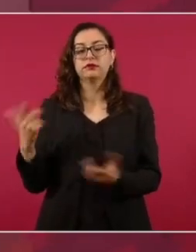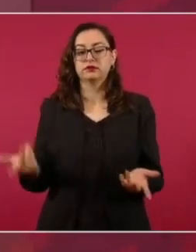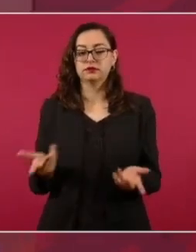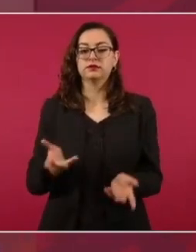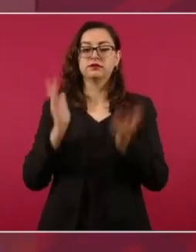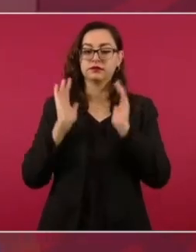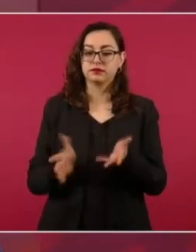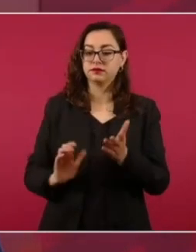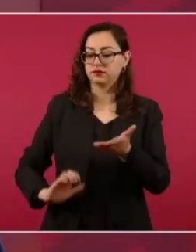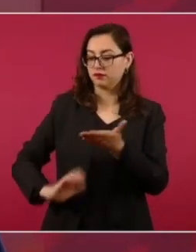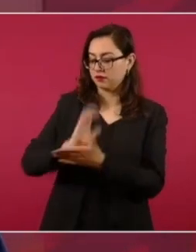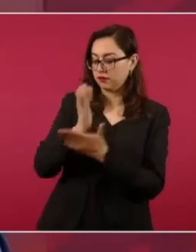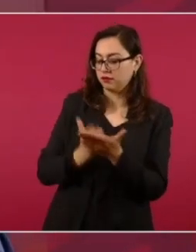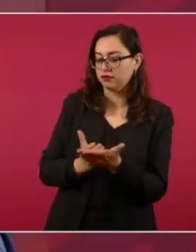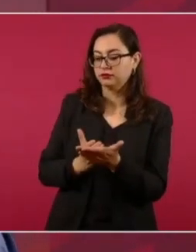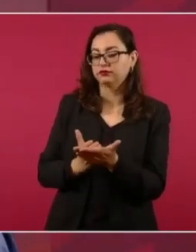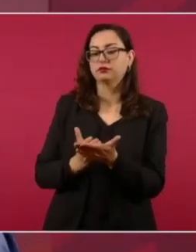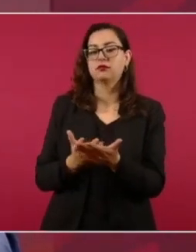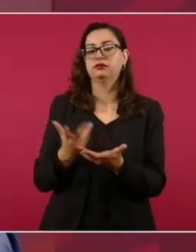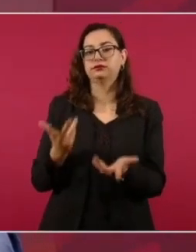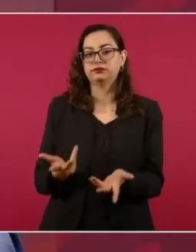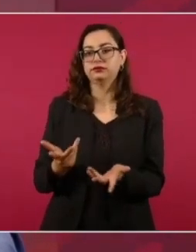pagar a una empresa